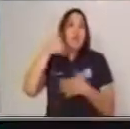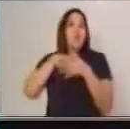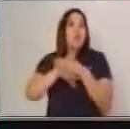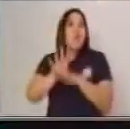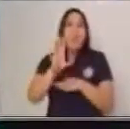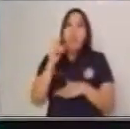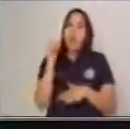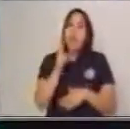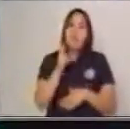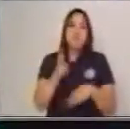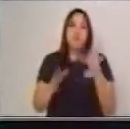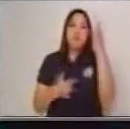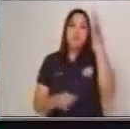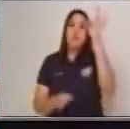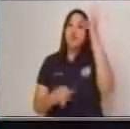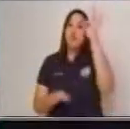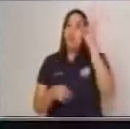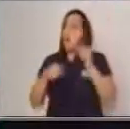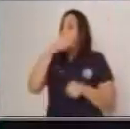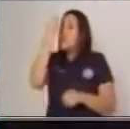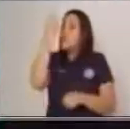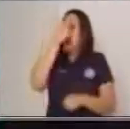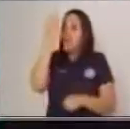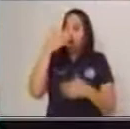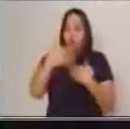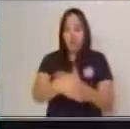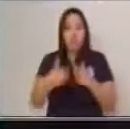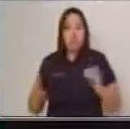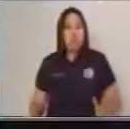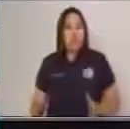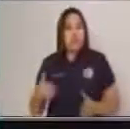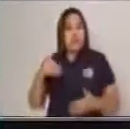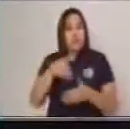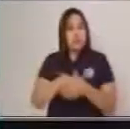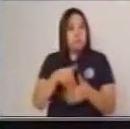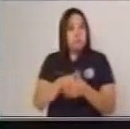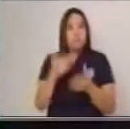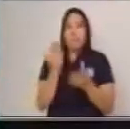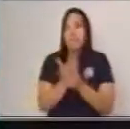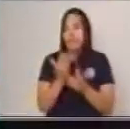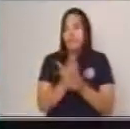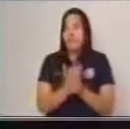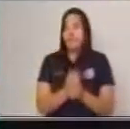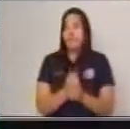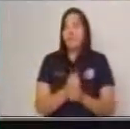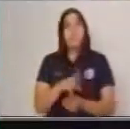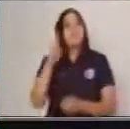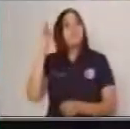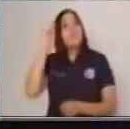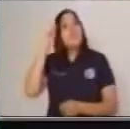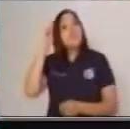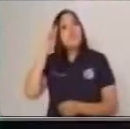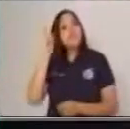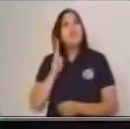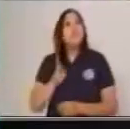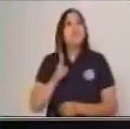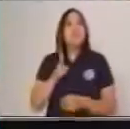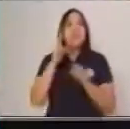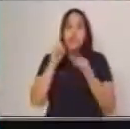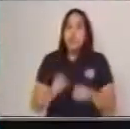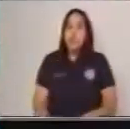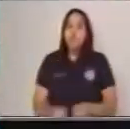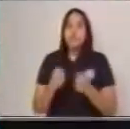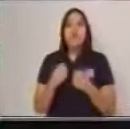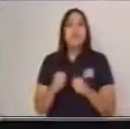trabajos y ejercicios en tu caja de Aprendo en Casa. Recuerden que ustedes pueden realizar un